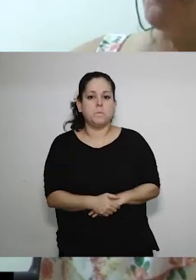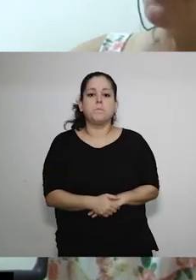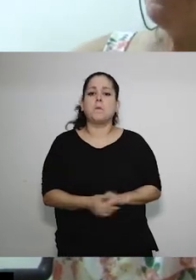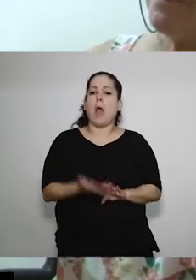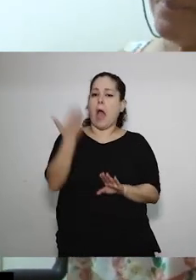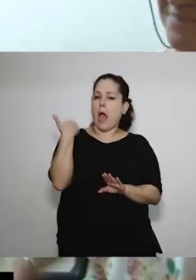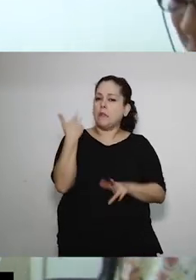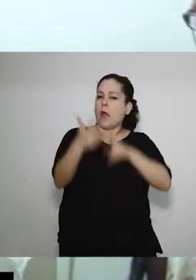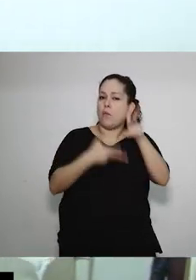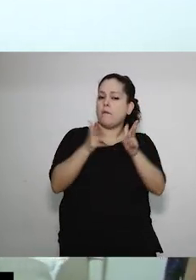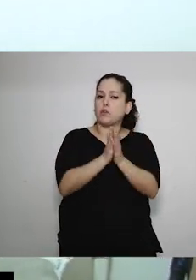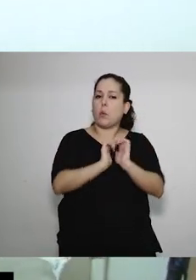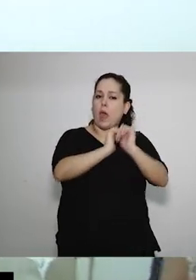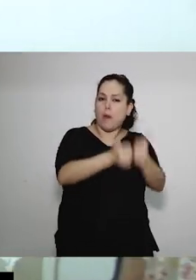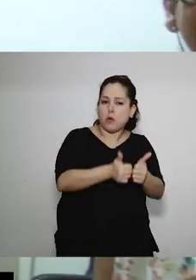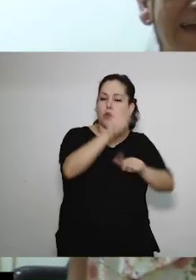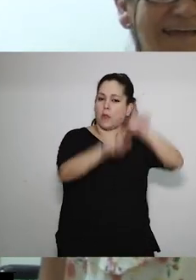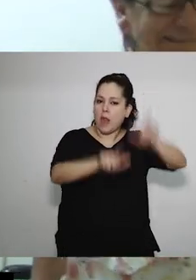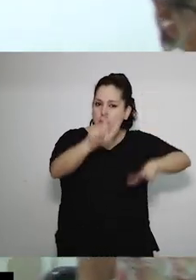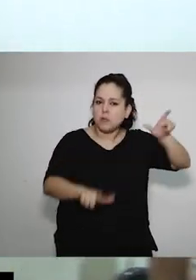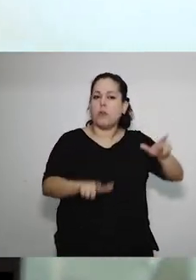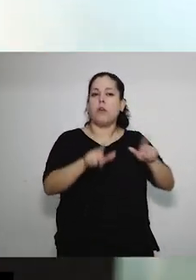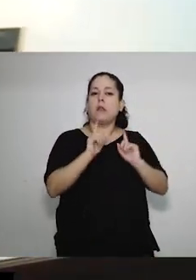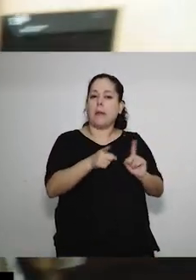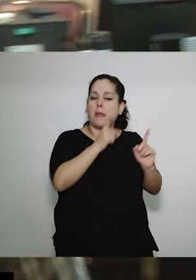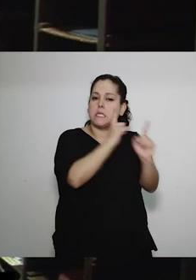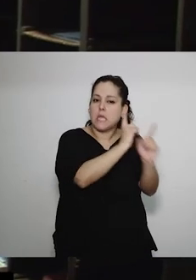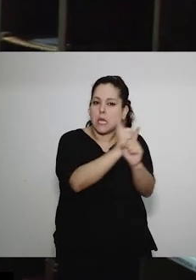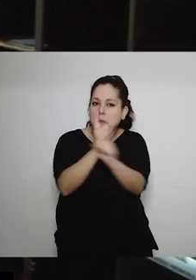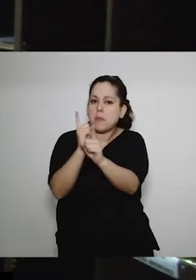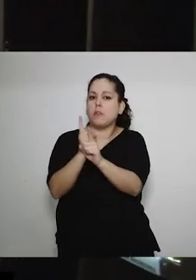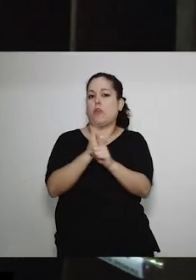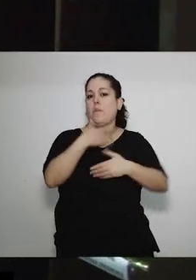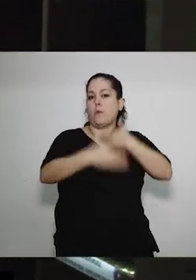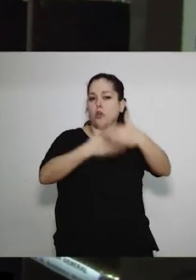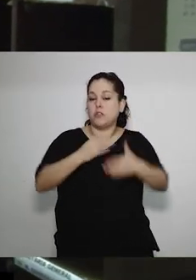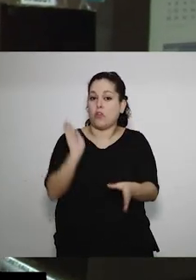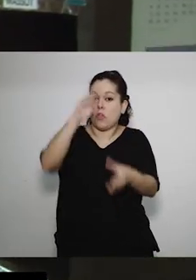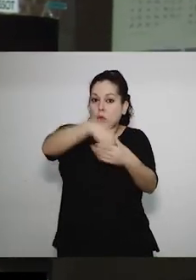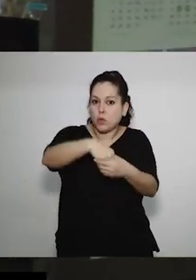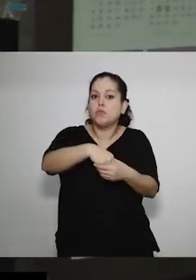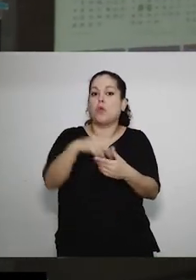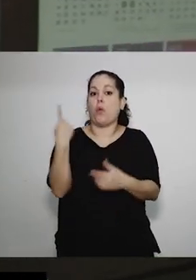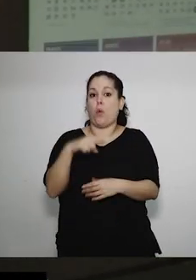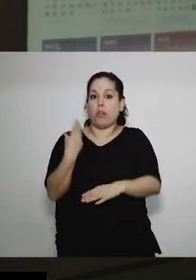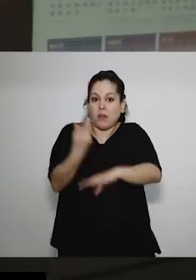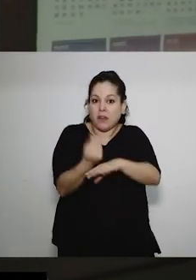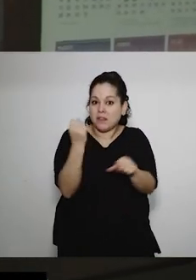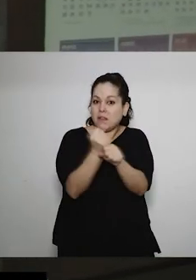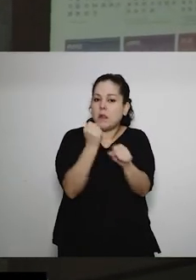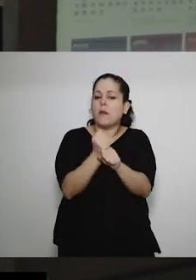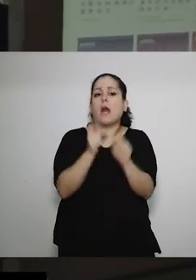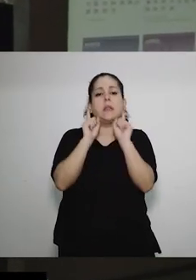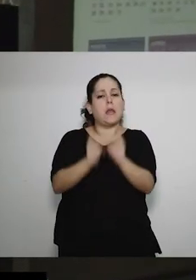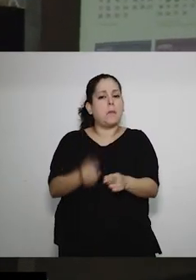hablaba de los apoyos a las personas y de todo un trabajo de seguimiento de ese proceso de inclusión una vez que una persona ingresa,